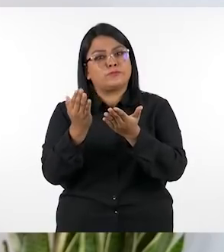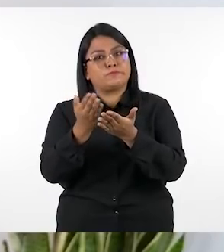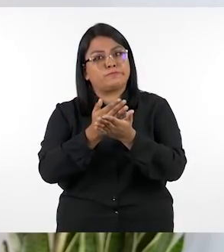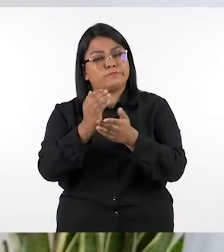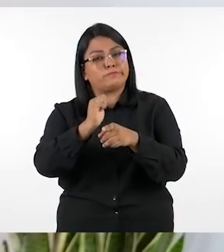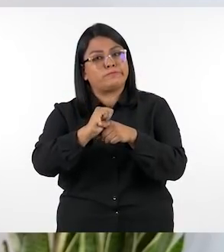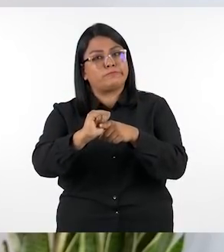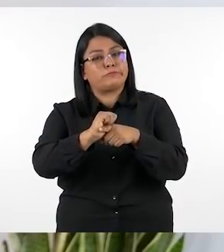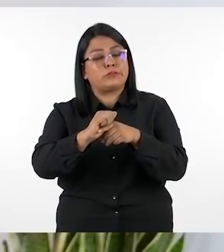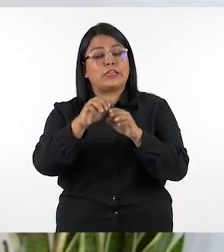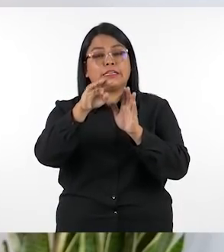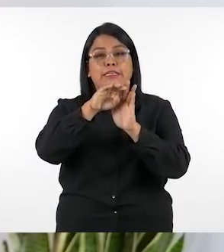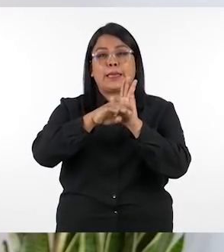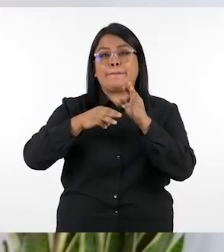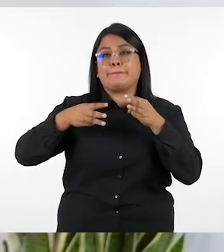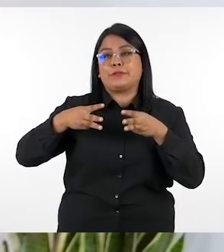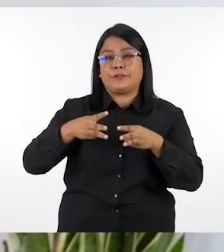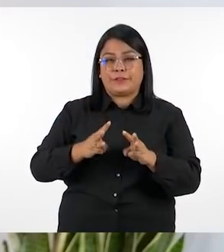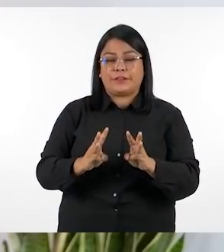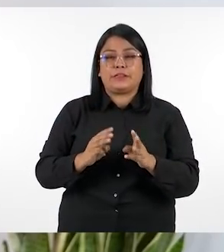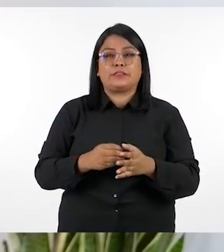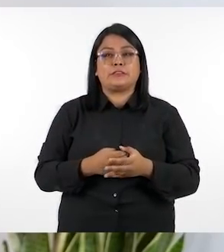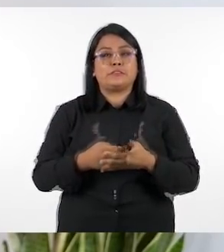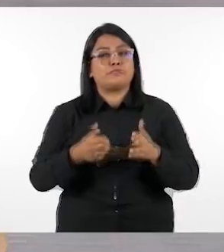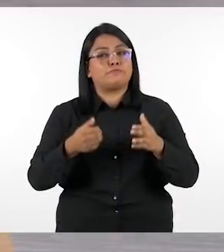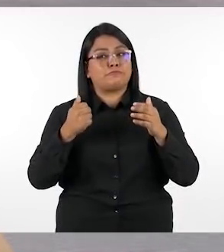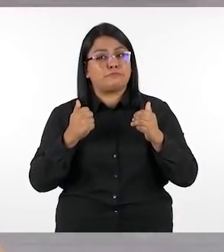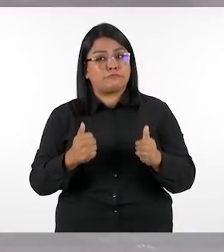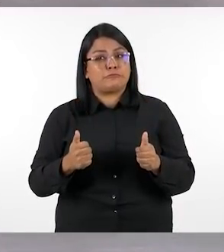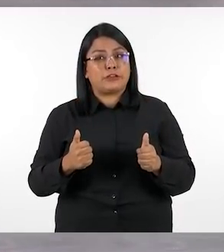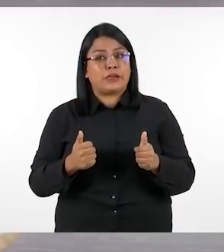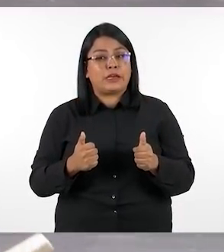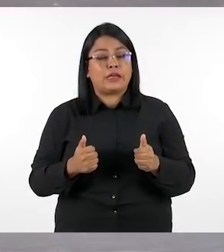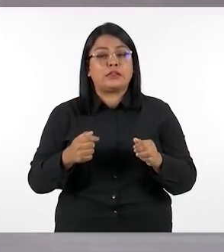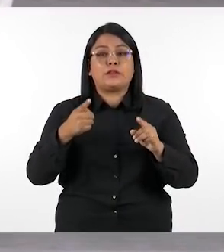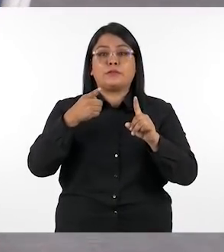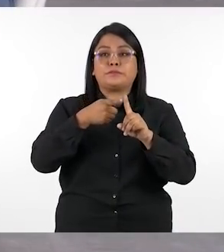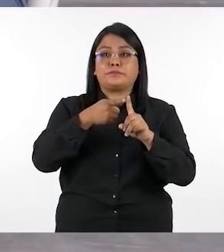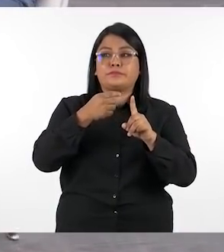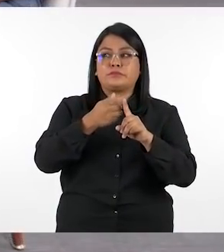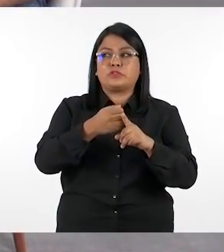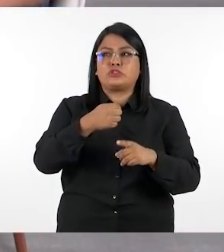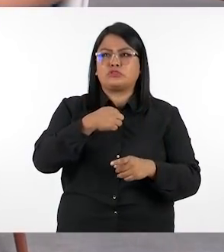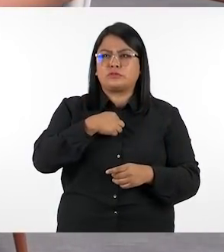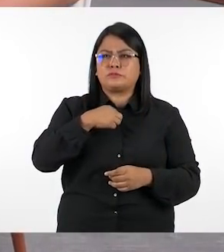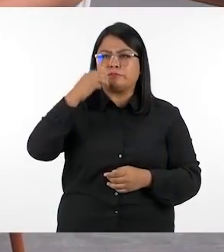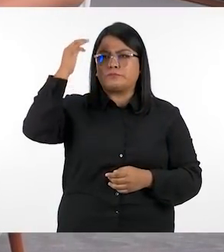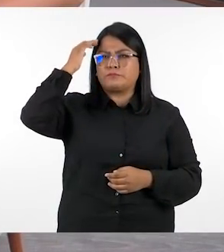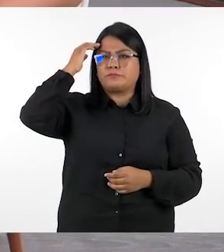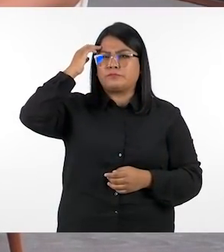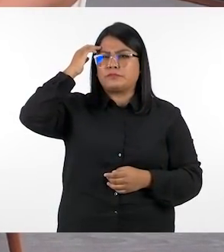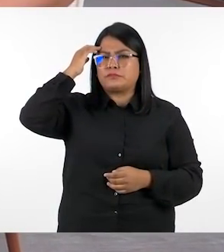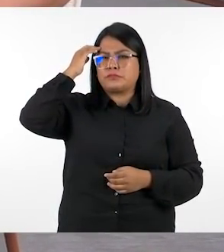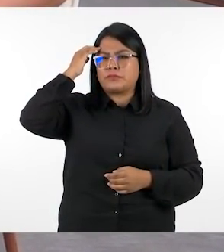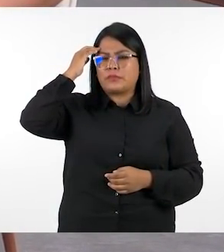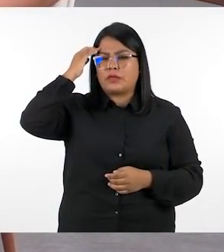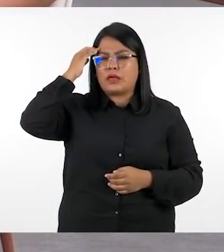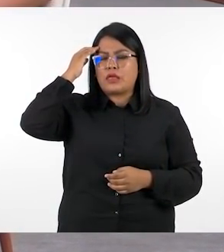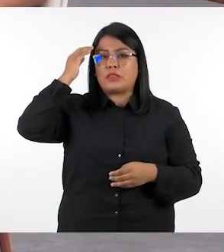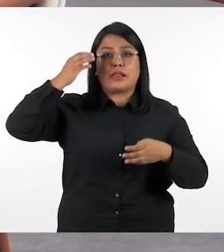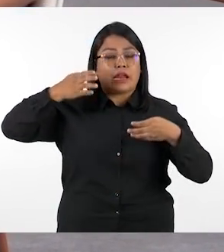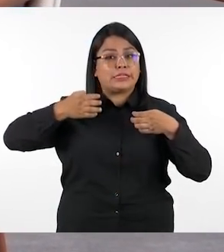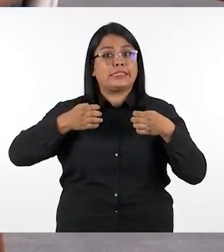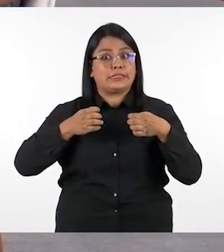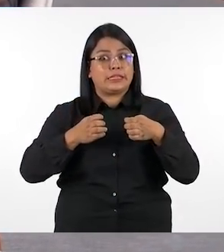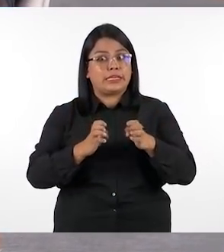cuaderno de ejercicio y guía metodológica bien eric dentro de los objetivos yo escuché que mencionaste es la